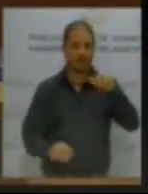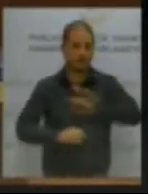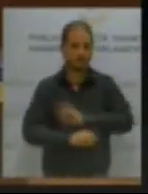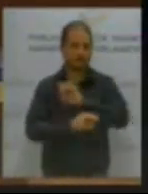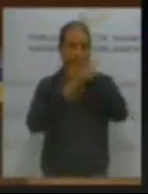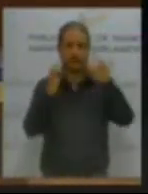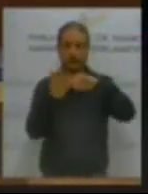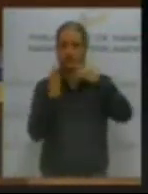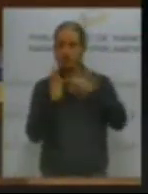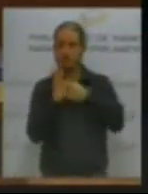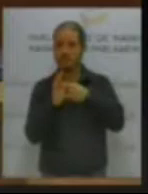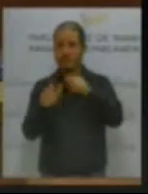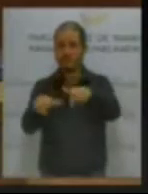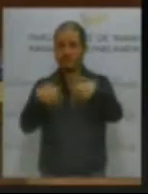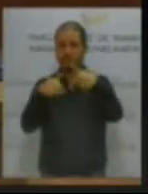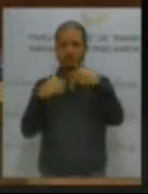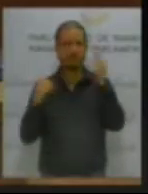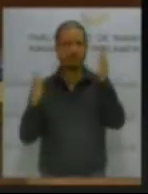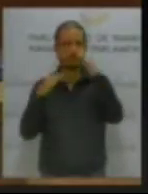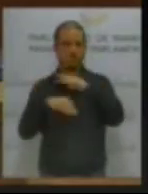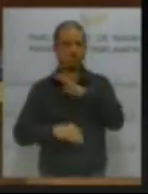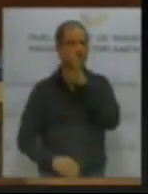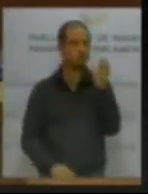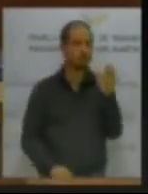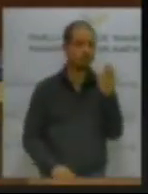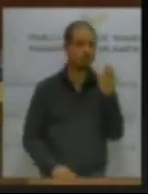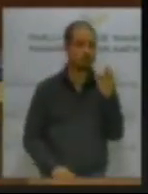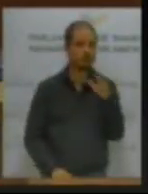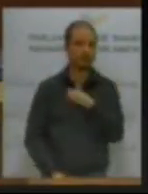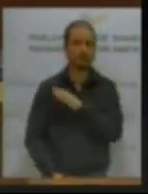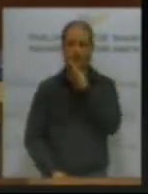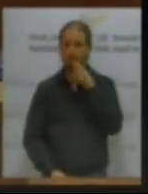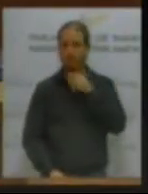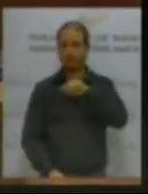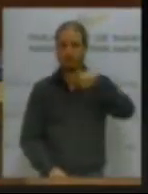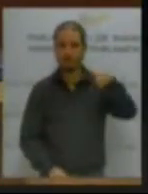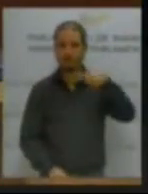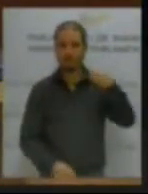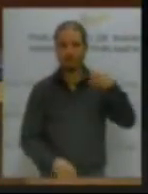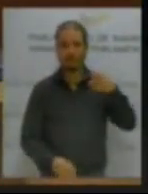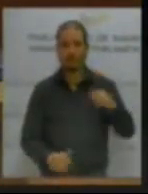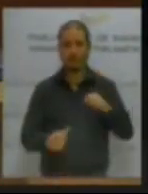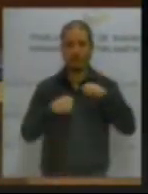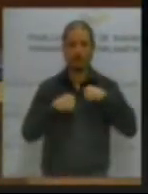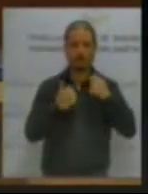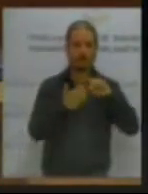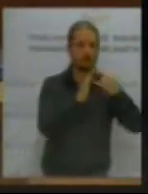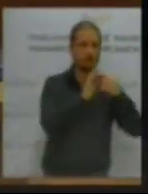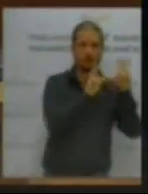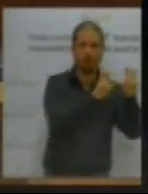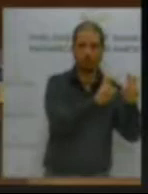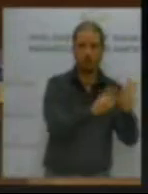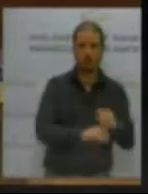residuos, porque ustedes han tenido que empezar otro. Pero se les